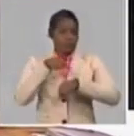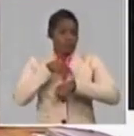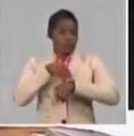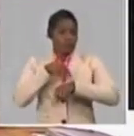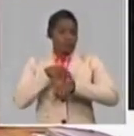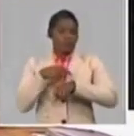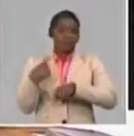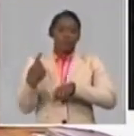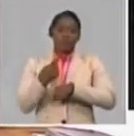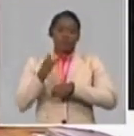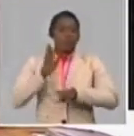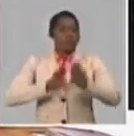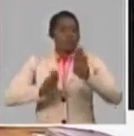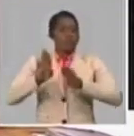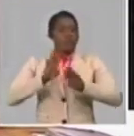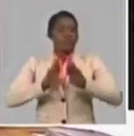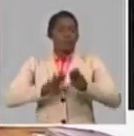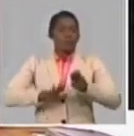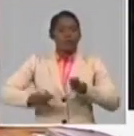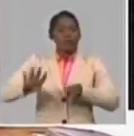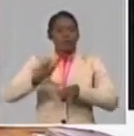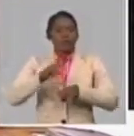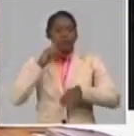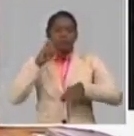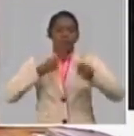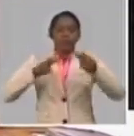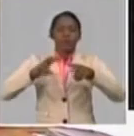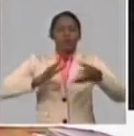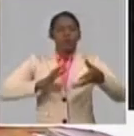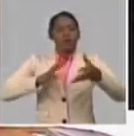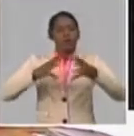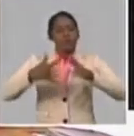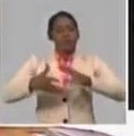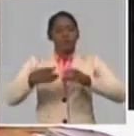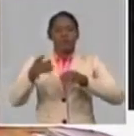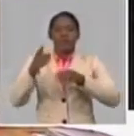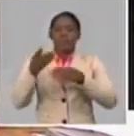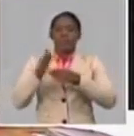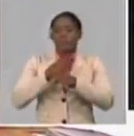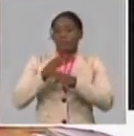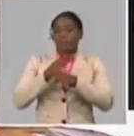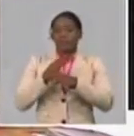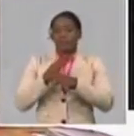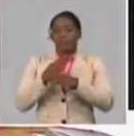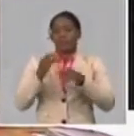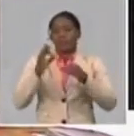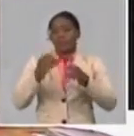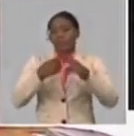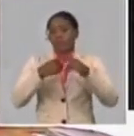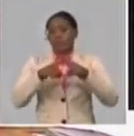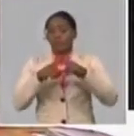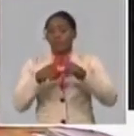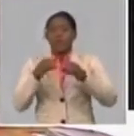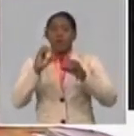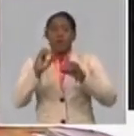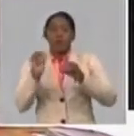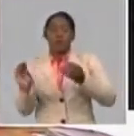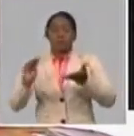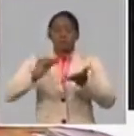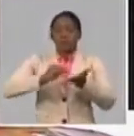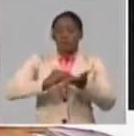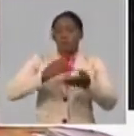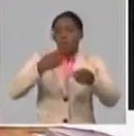defendiendo ante los empleadores la búsqueda de todas las variantes posibles para la reubicación como